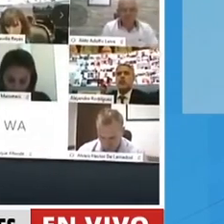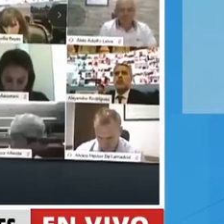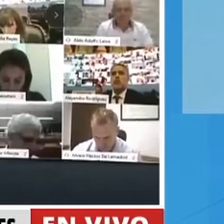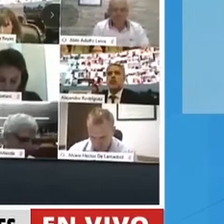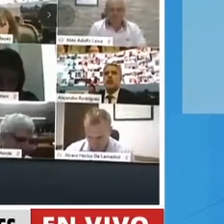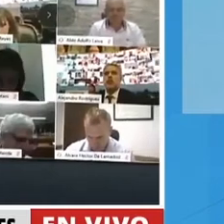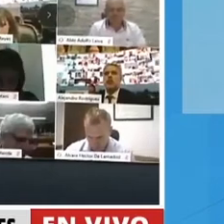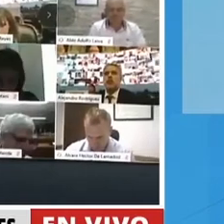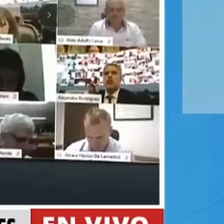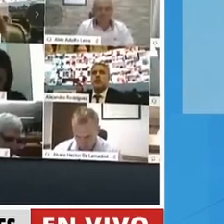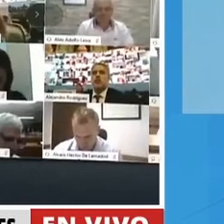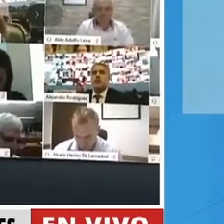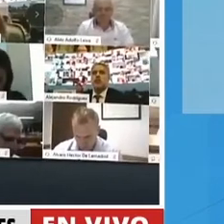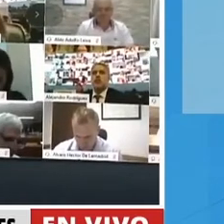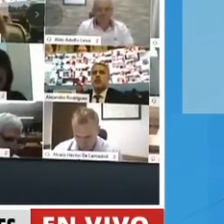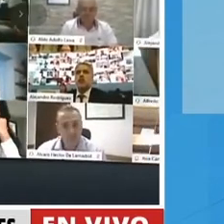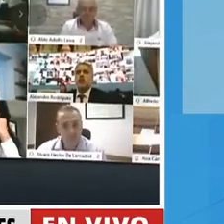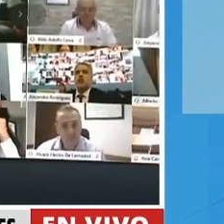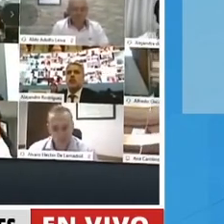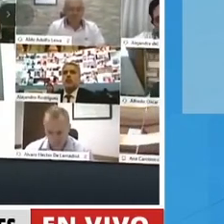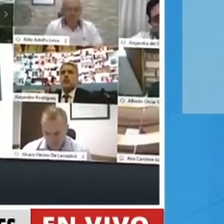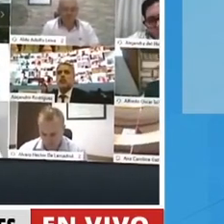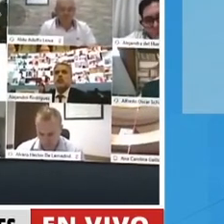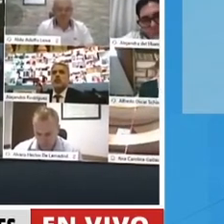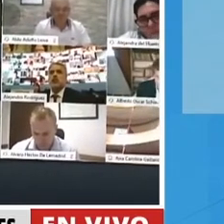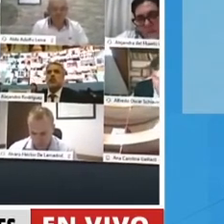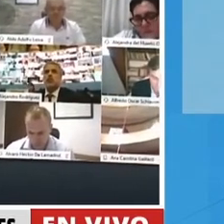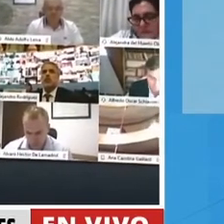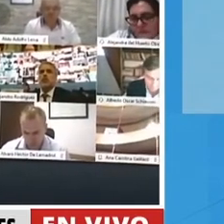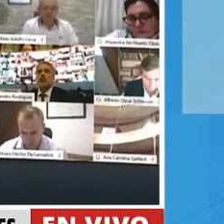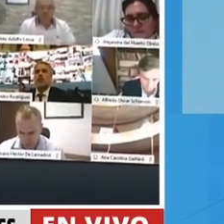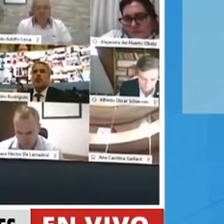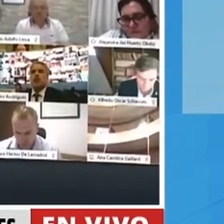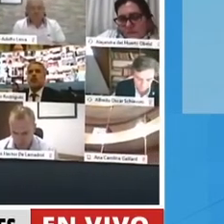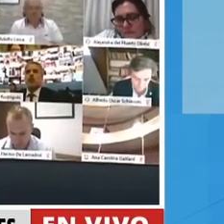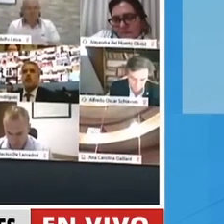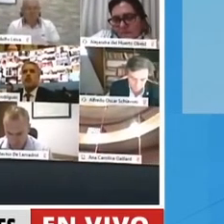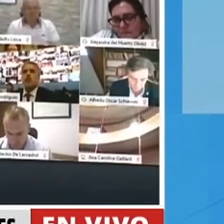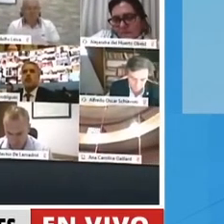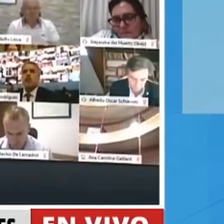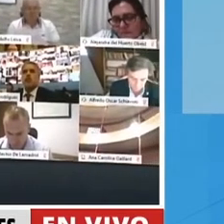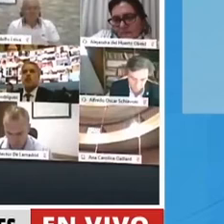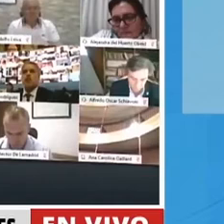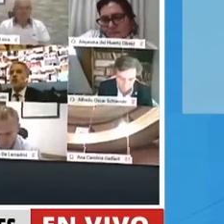el acuerdo de la Unión Industrial y la CGT homologado por el Ministerio de Trabajo